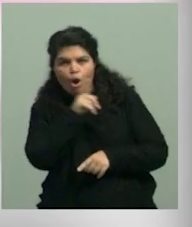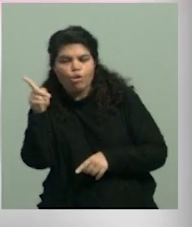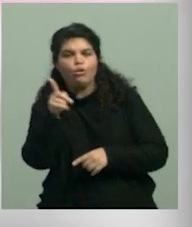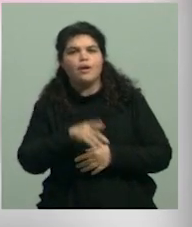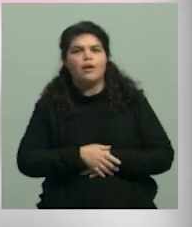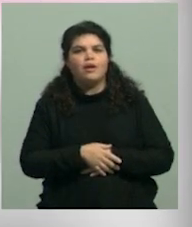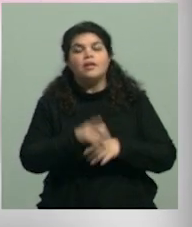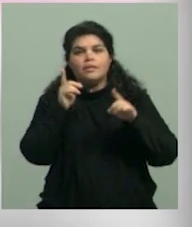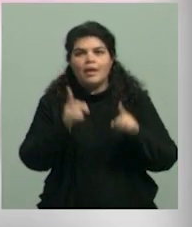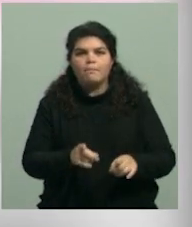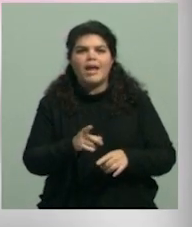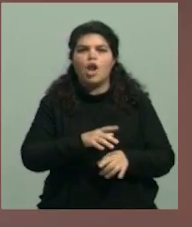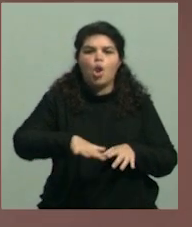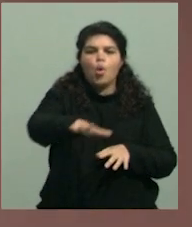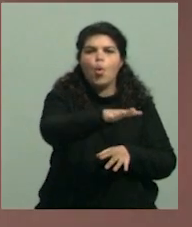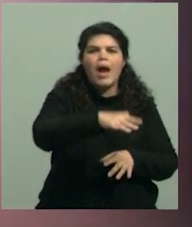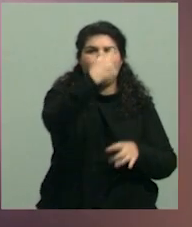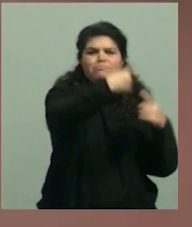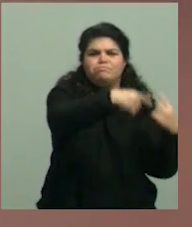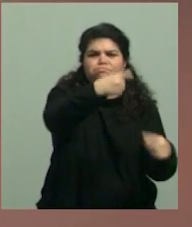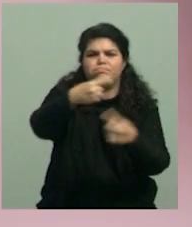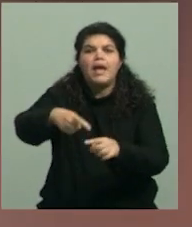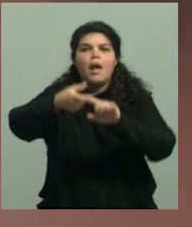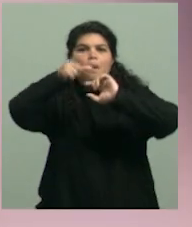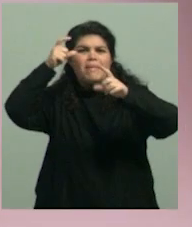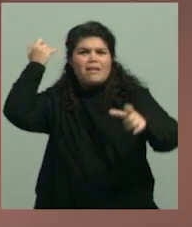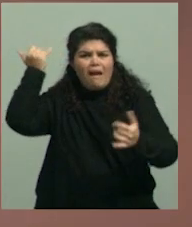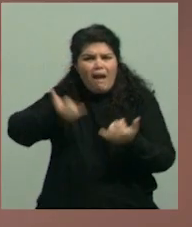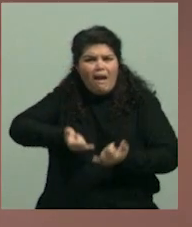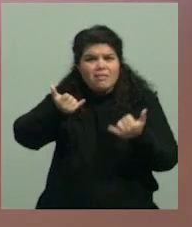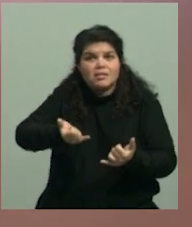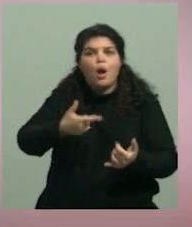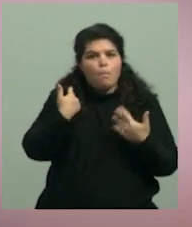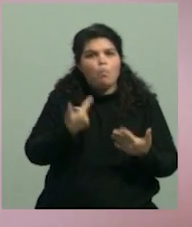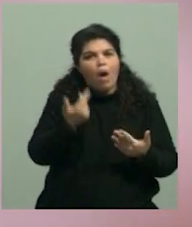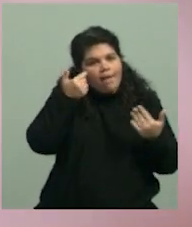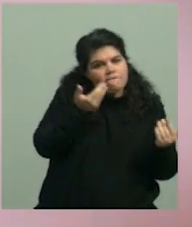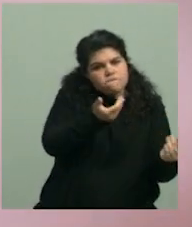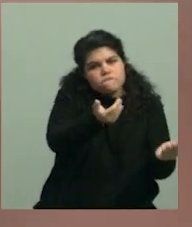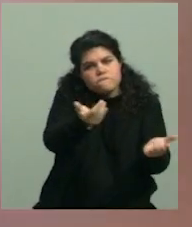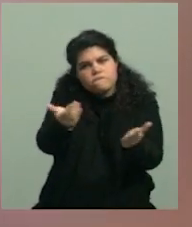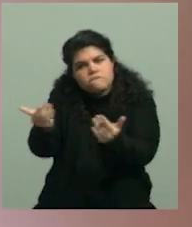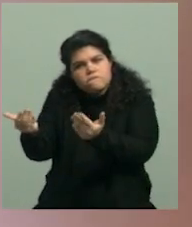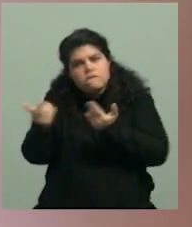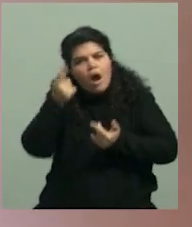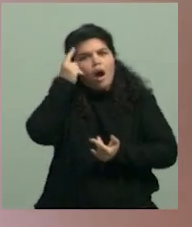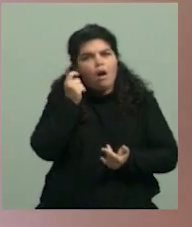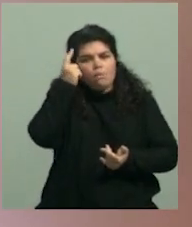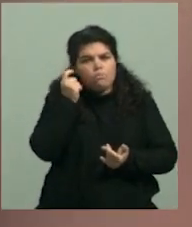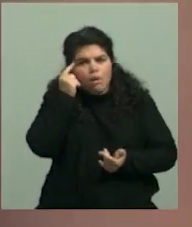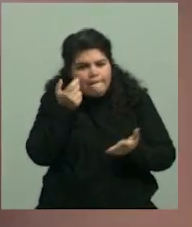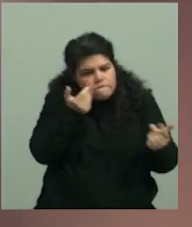enorme trayectoria que le van a brindar un montón de conocimiento a nuestros jóvenes que tienen ganas de aprender y de